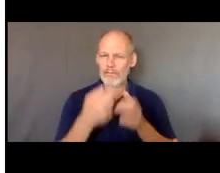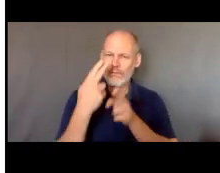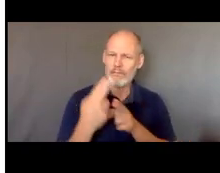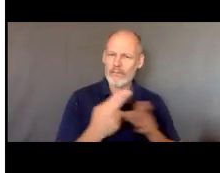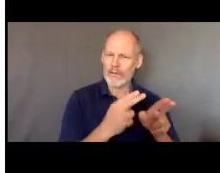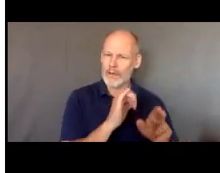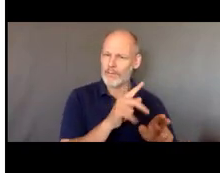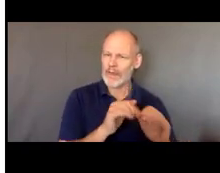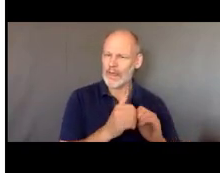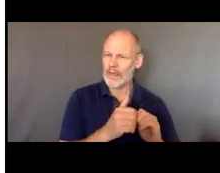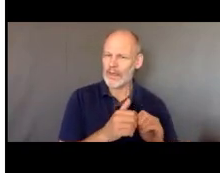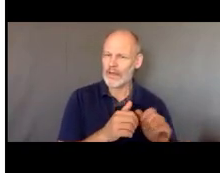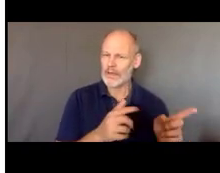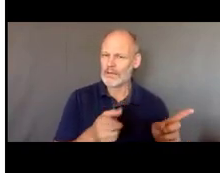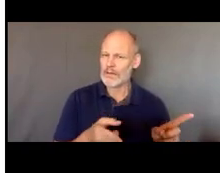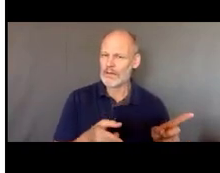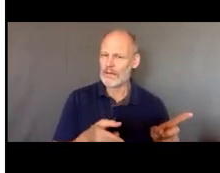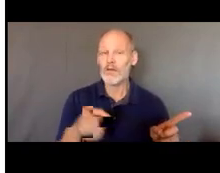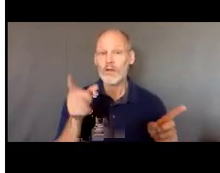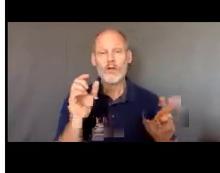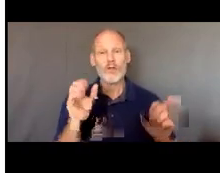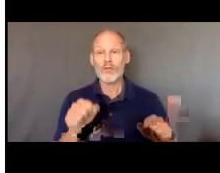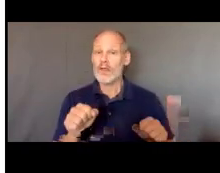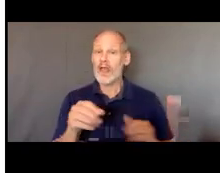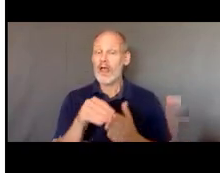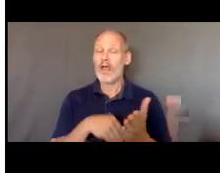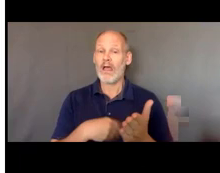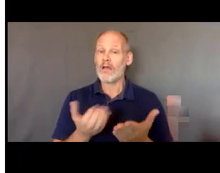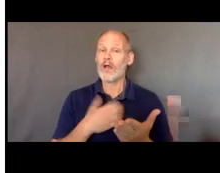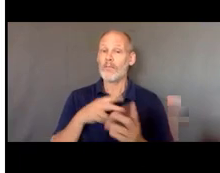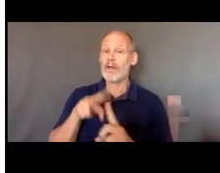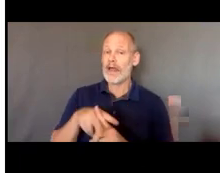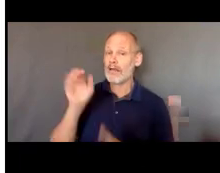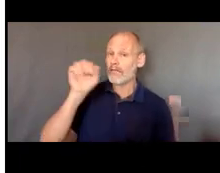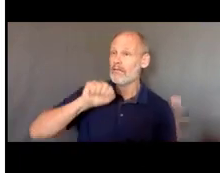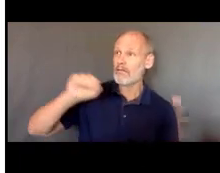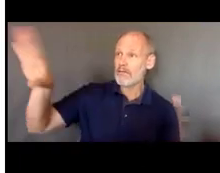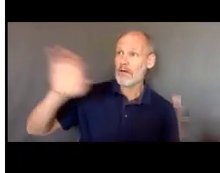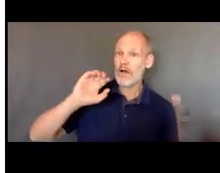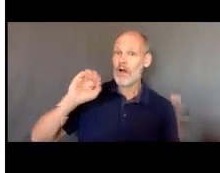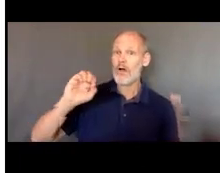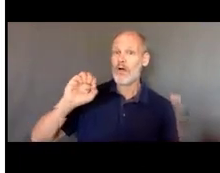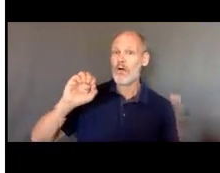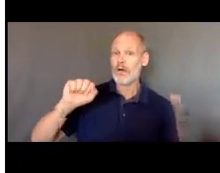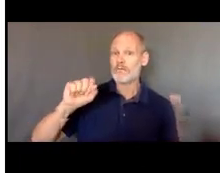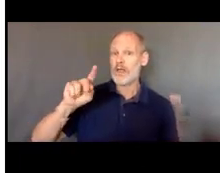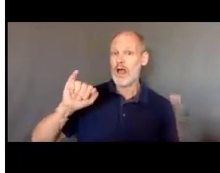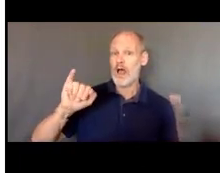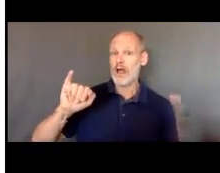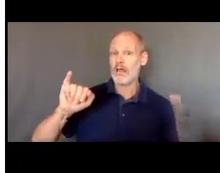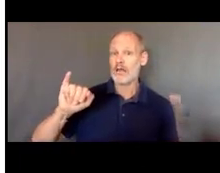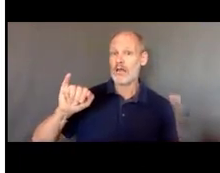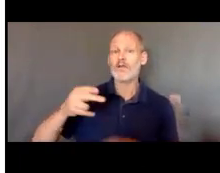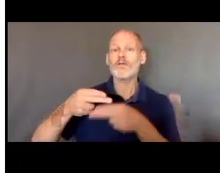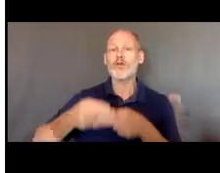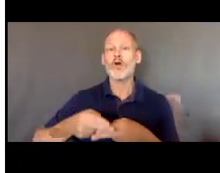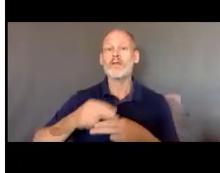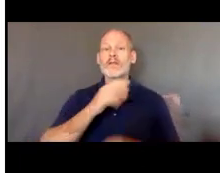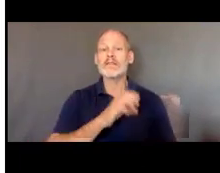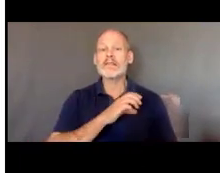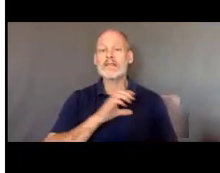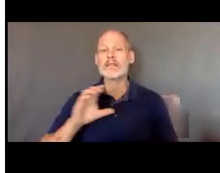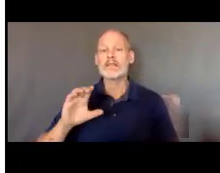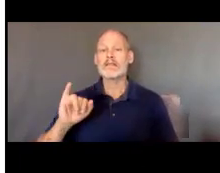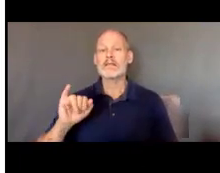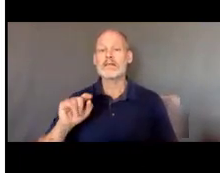es otra área en la que podríamos quejarnos con OSPI y eso es algo que podemos